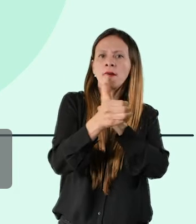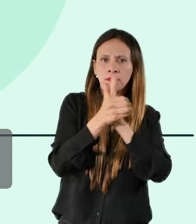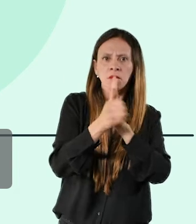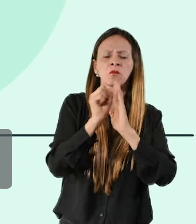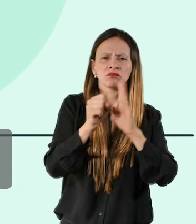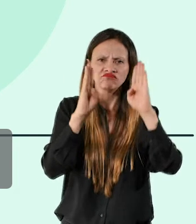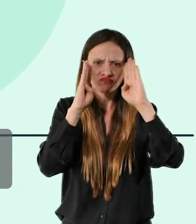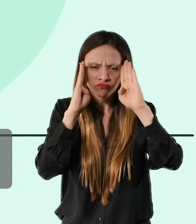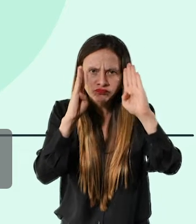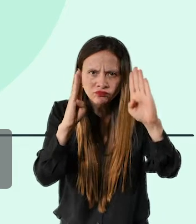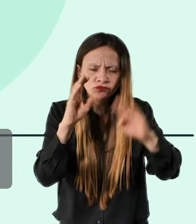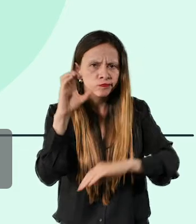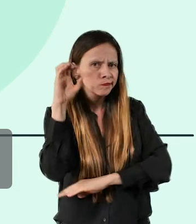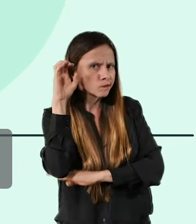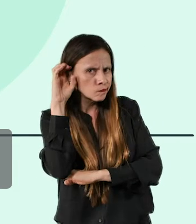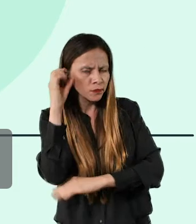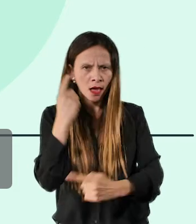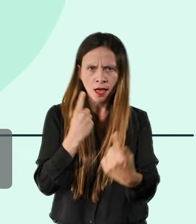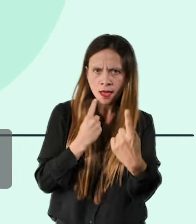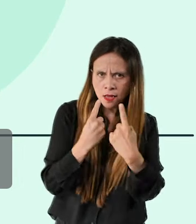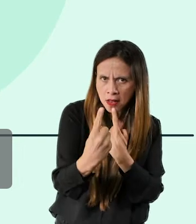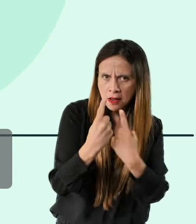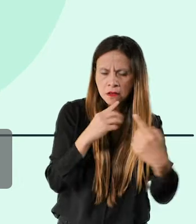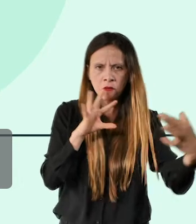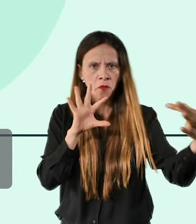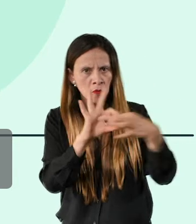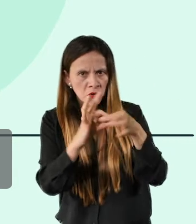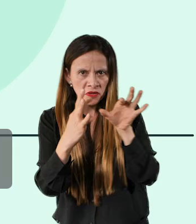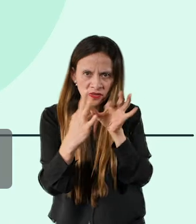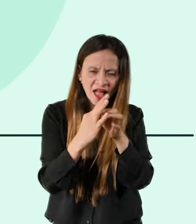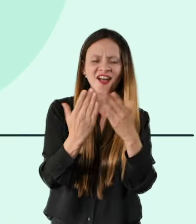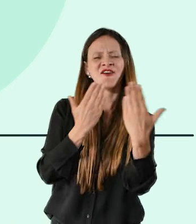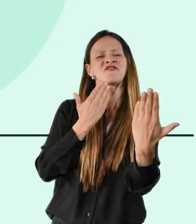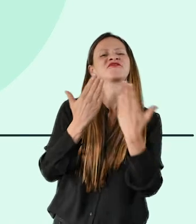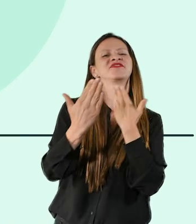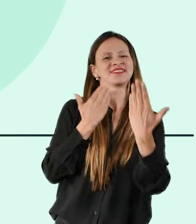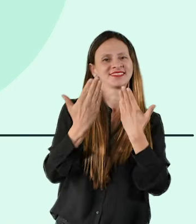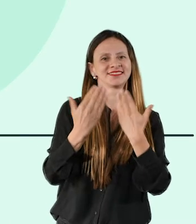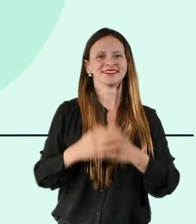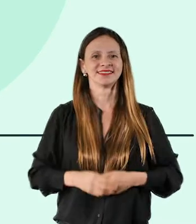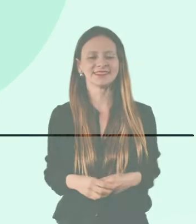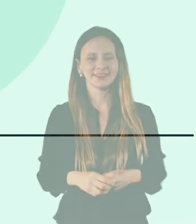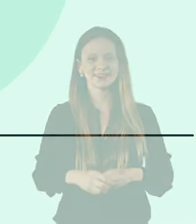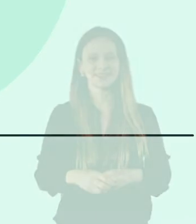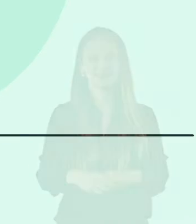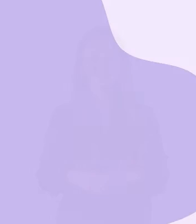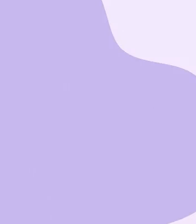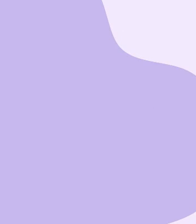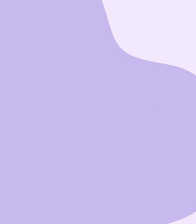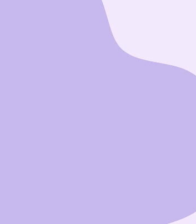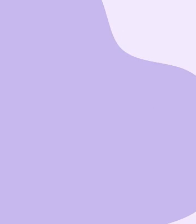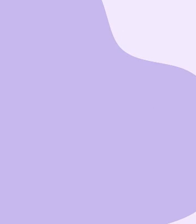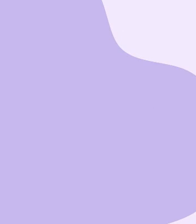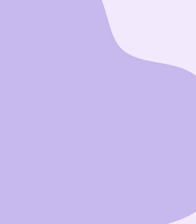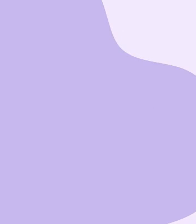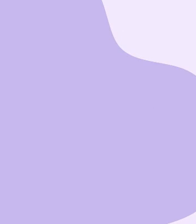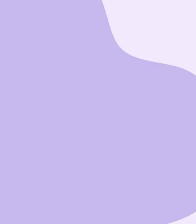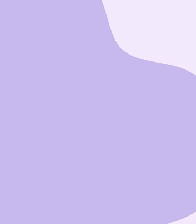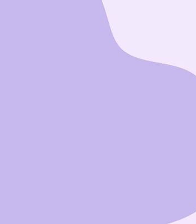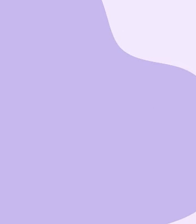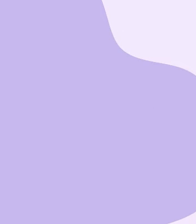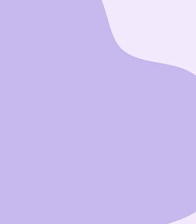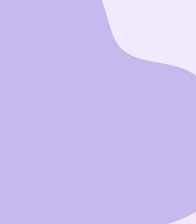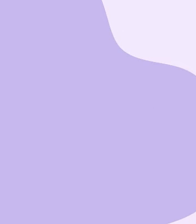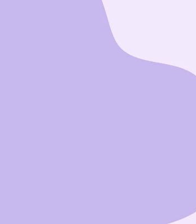jóvenes y adolescentes con estas habilidades tienden a ser más empáticos, sociables y tolerantes, y tienen mayor capacidad